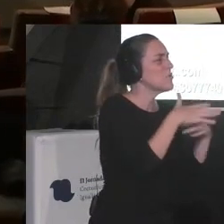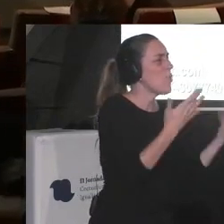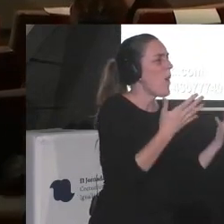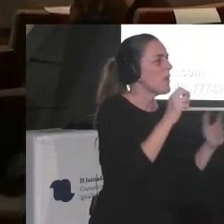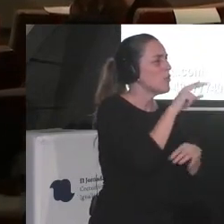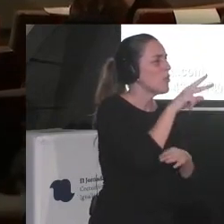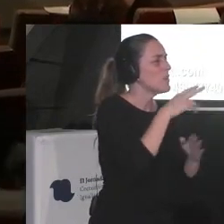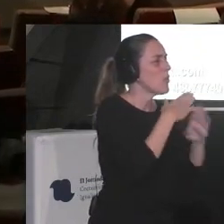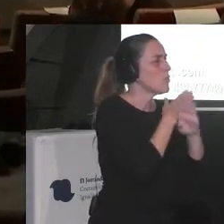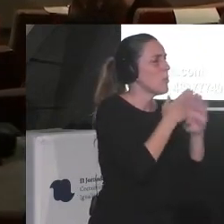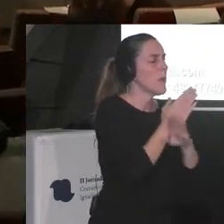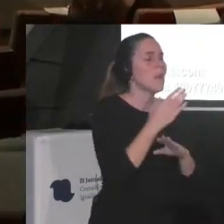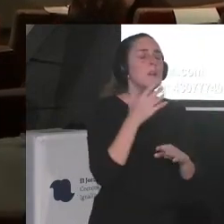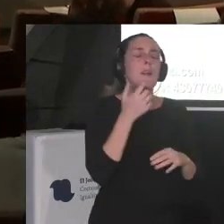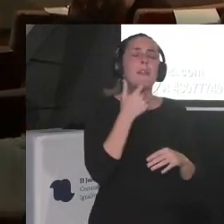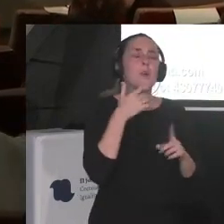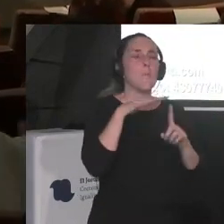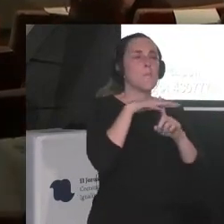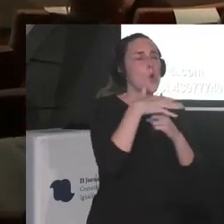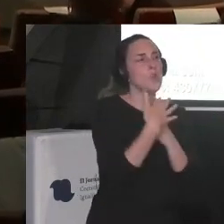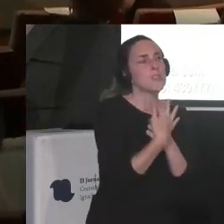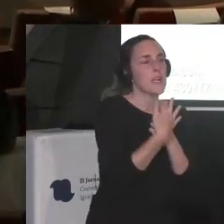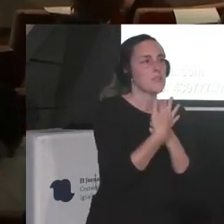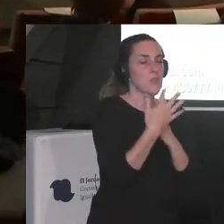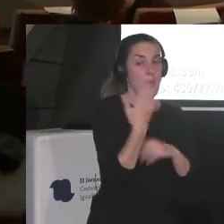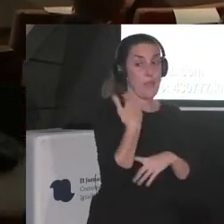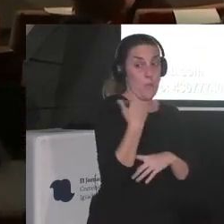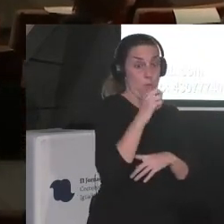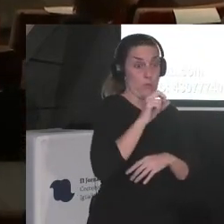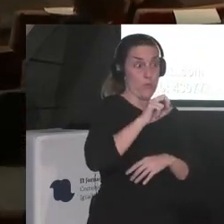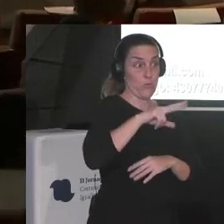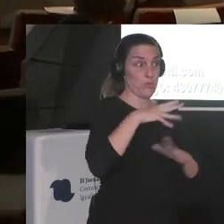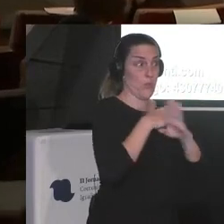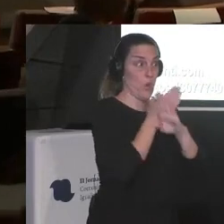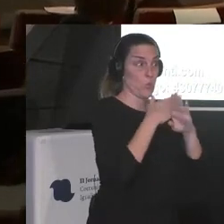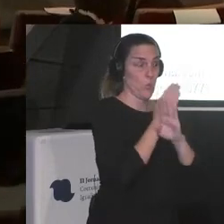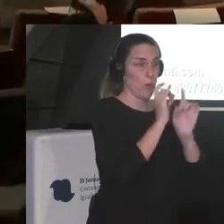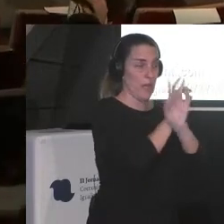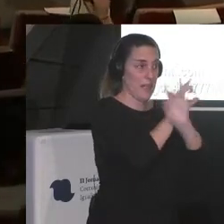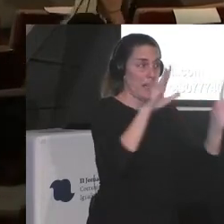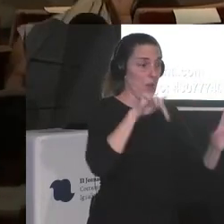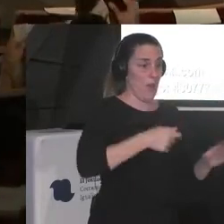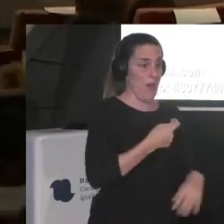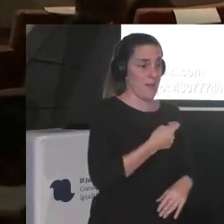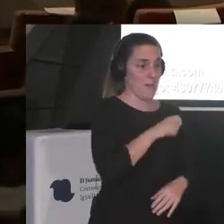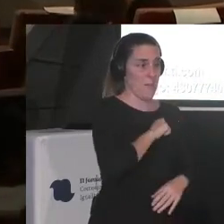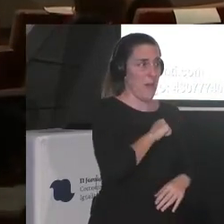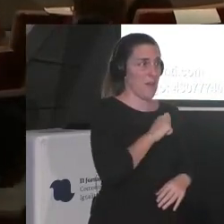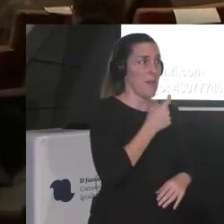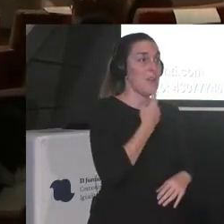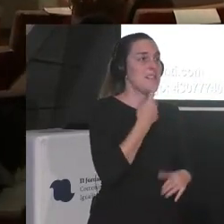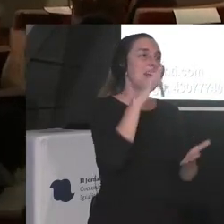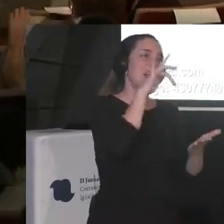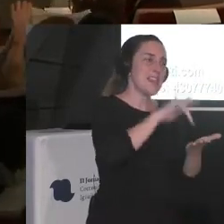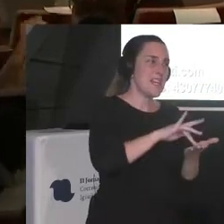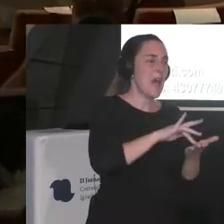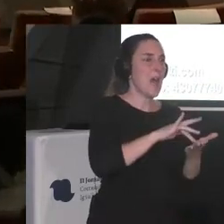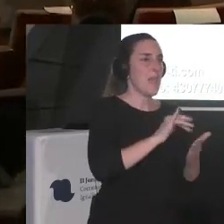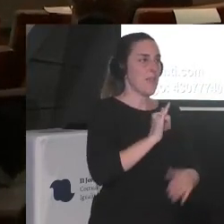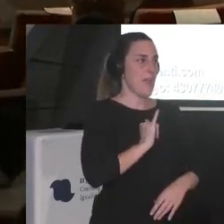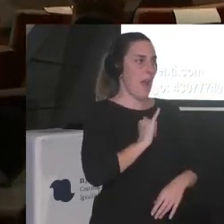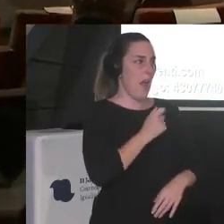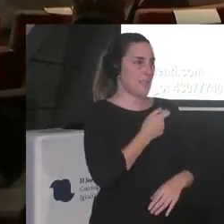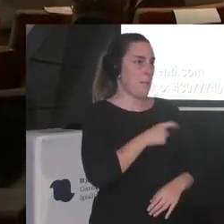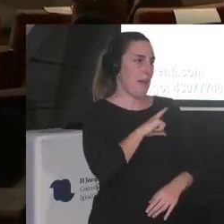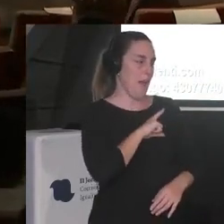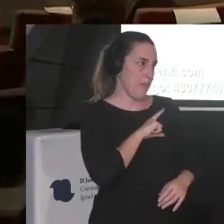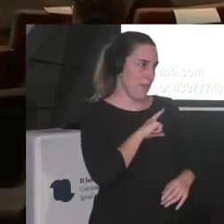en el contexto de que por ejemplo hace poco fue el 12 de octubre y claro aquí en España se defiende como el día de la hispanidad pero creo que no